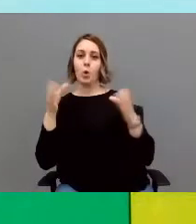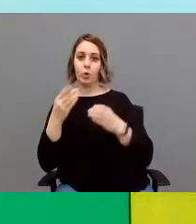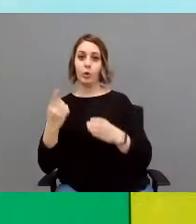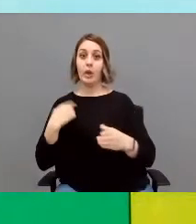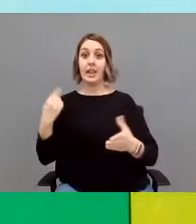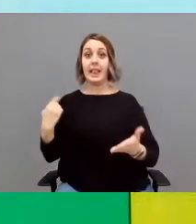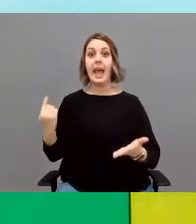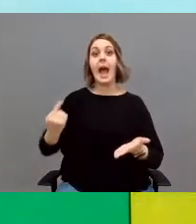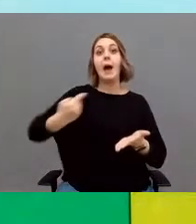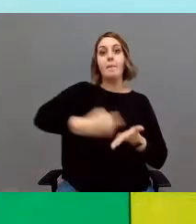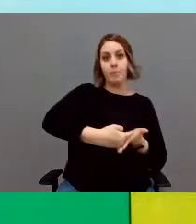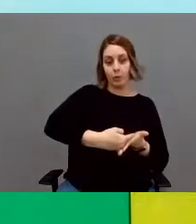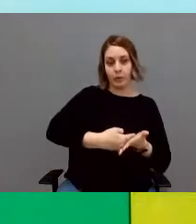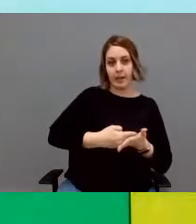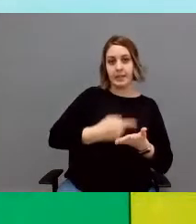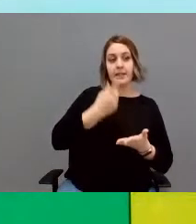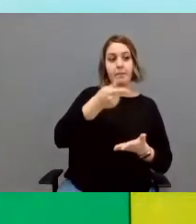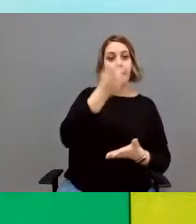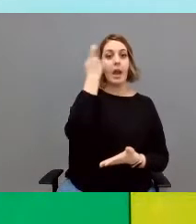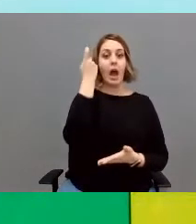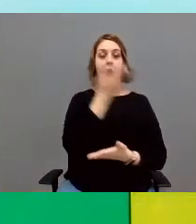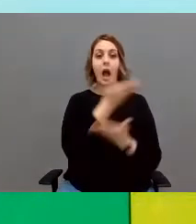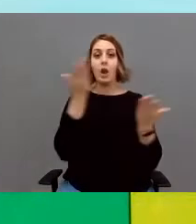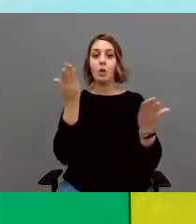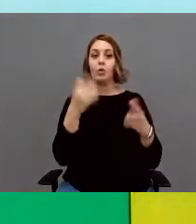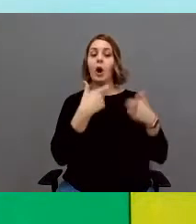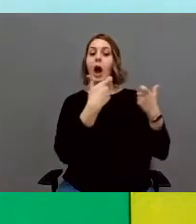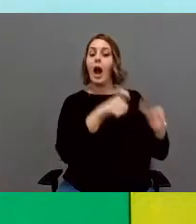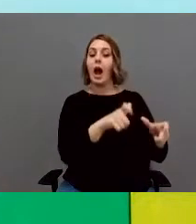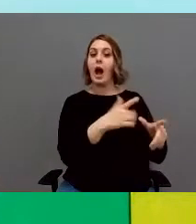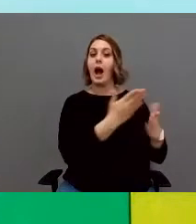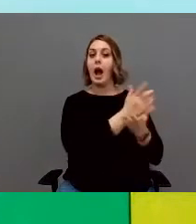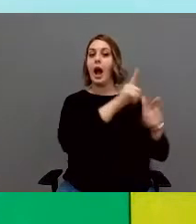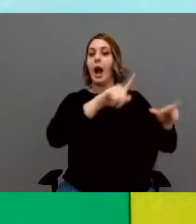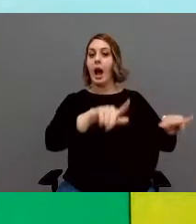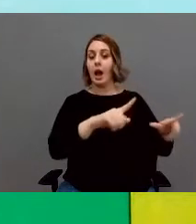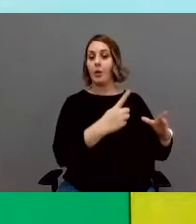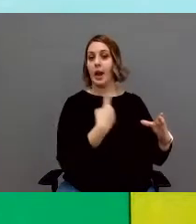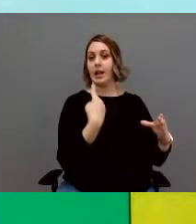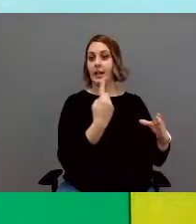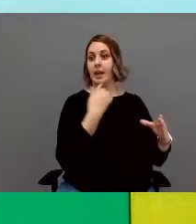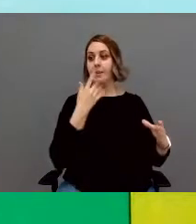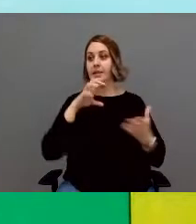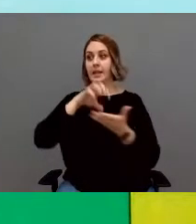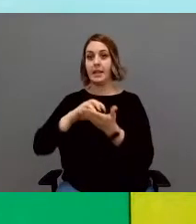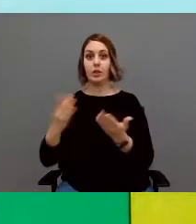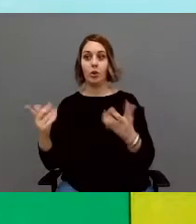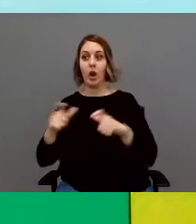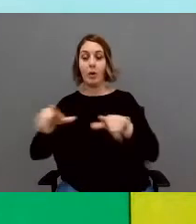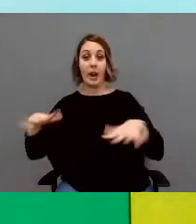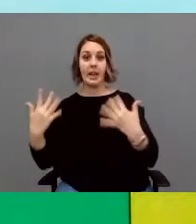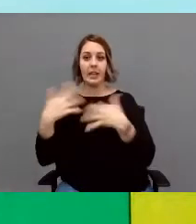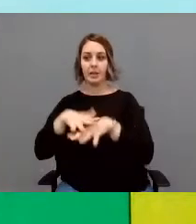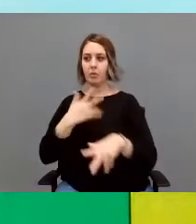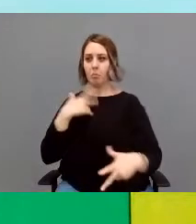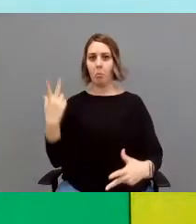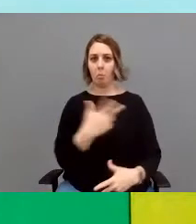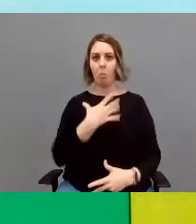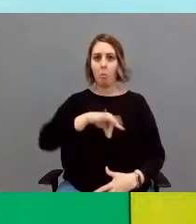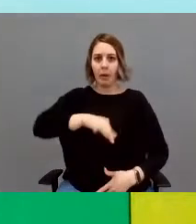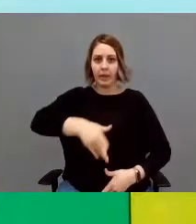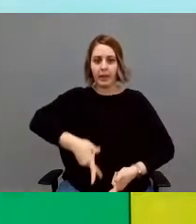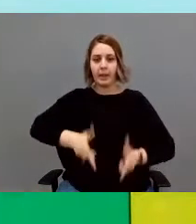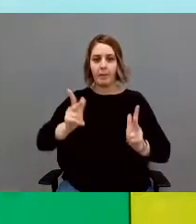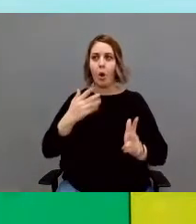Teapuntas está también abierto a la participación del alumnado de la aula TEA y otros alumnos del programa de integración del centro, incluso antiguos